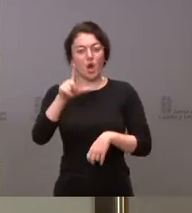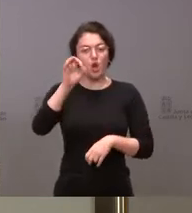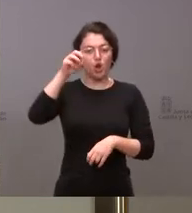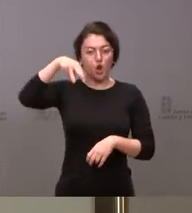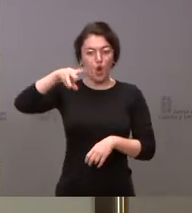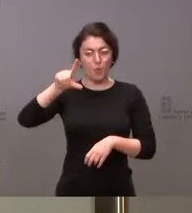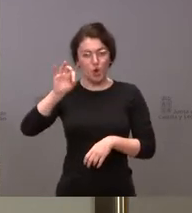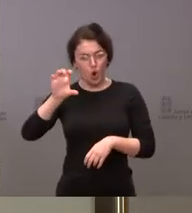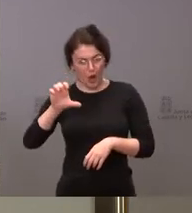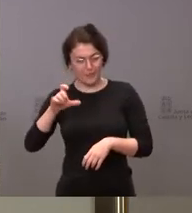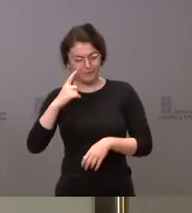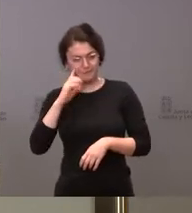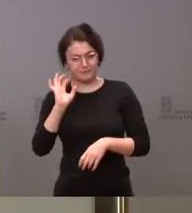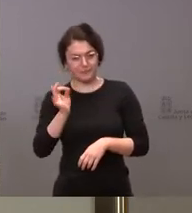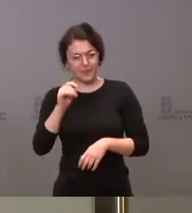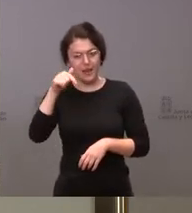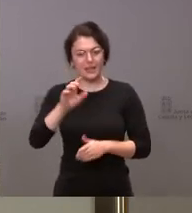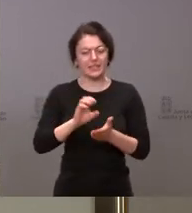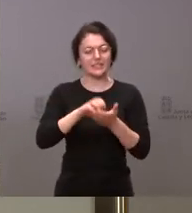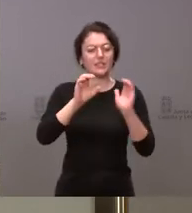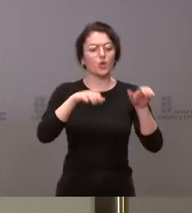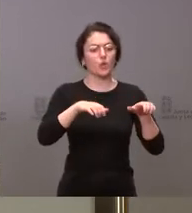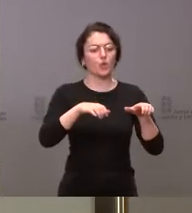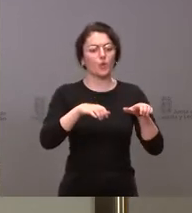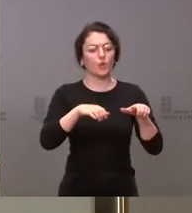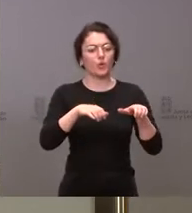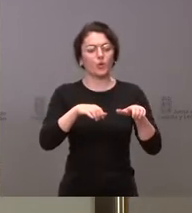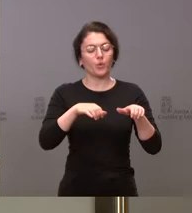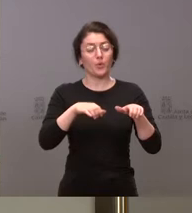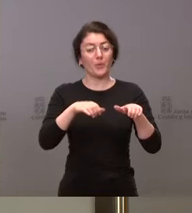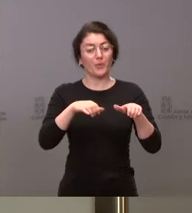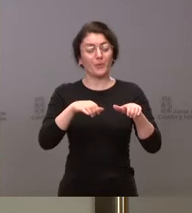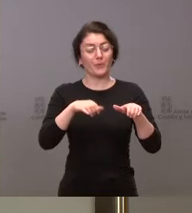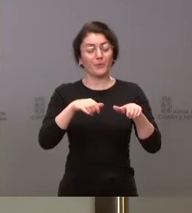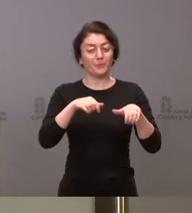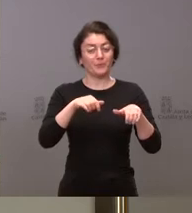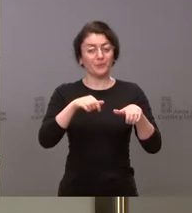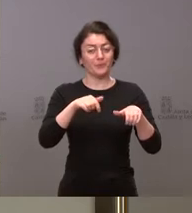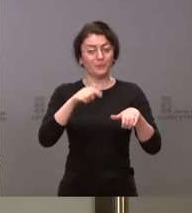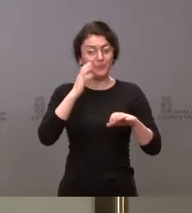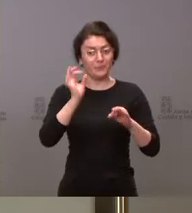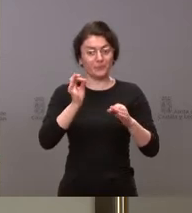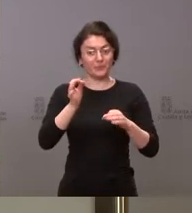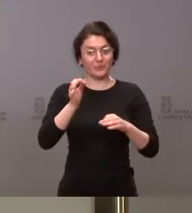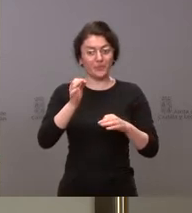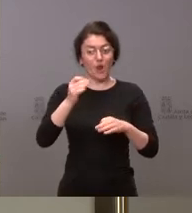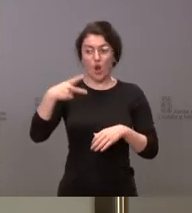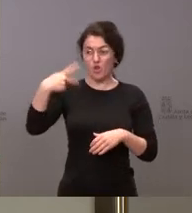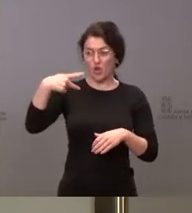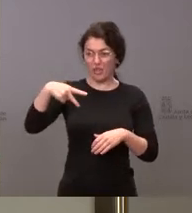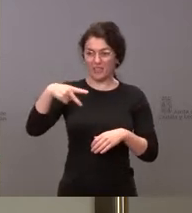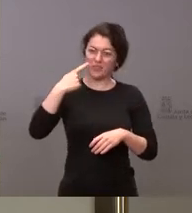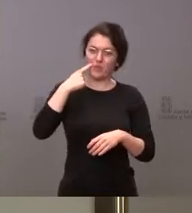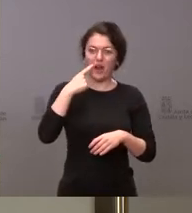Es verdad que Castilla y León permite que las notas sean numéricas en